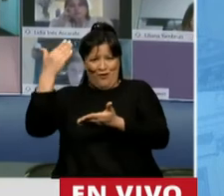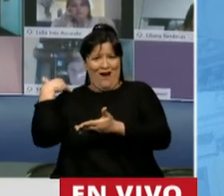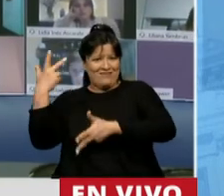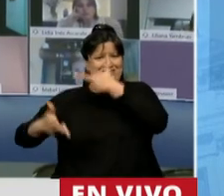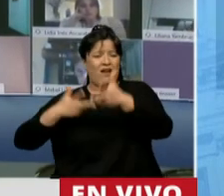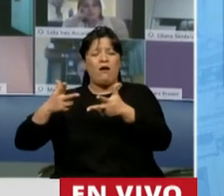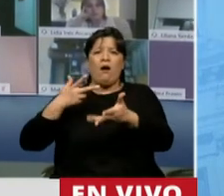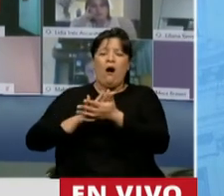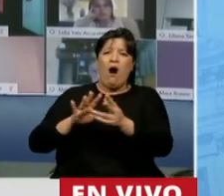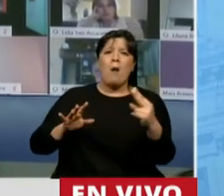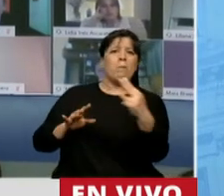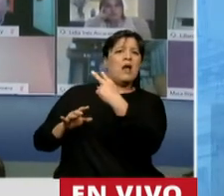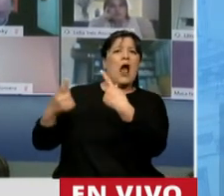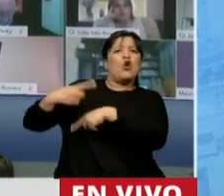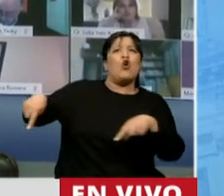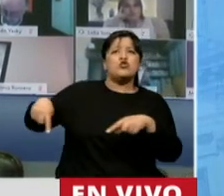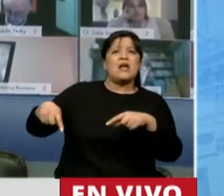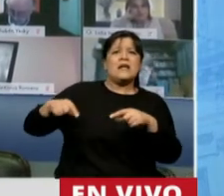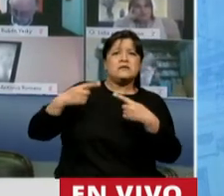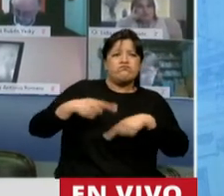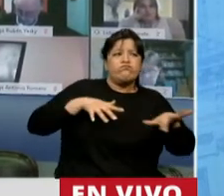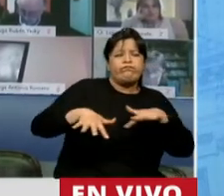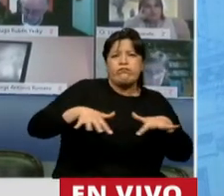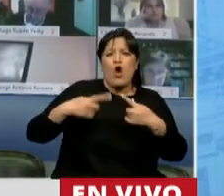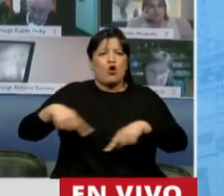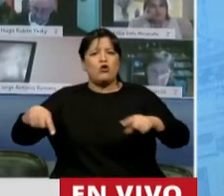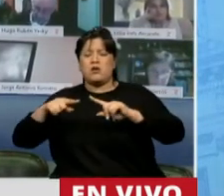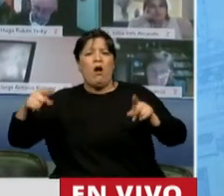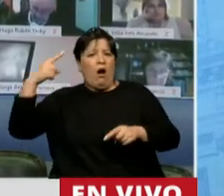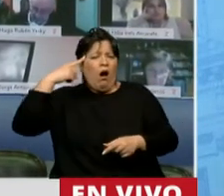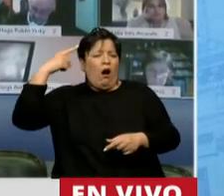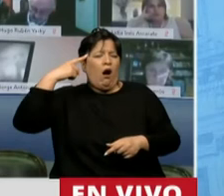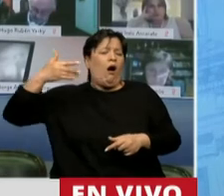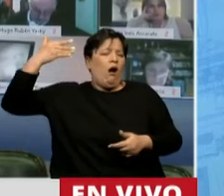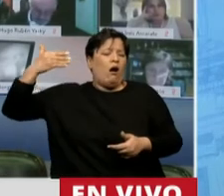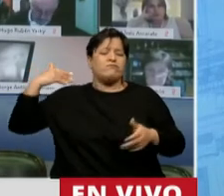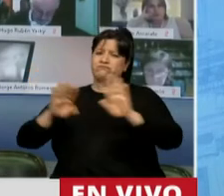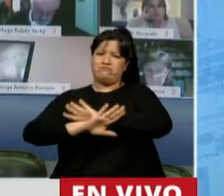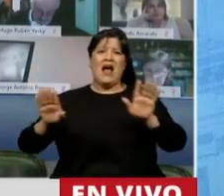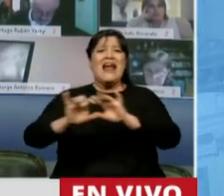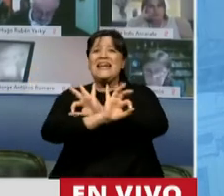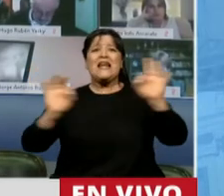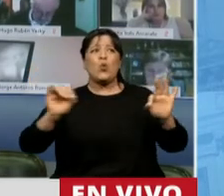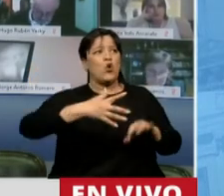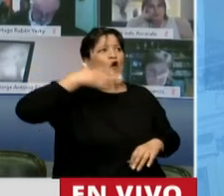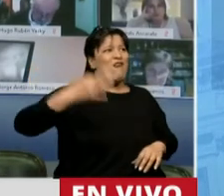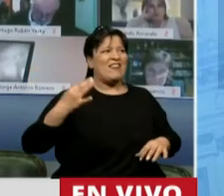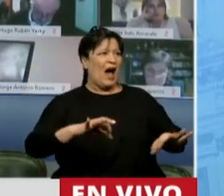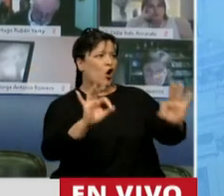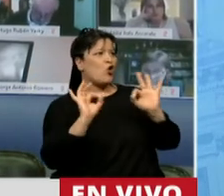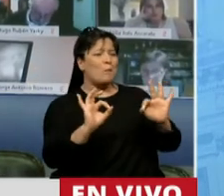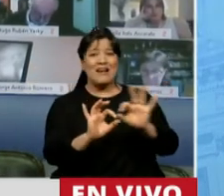mirando qué se hizo y qué no se hizo. A ver, ninguno tenemos la verdad absoluta, ninguno tenemos la